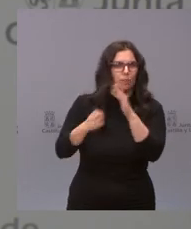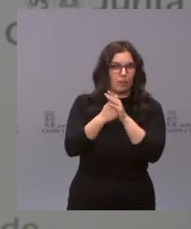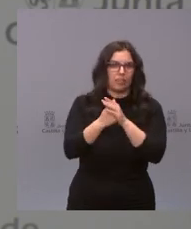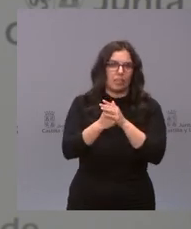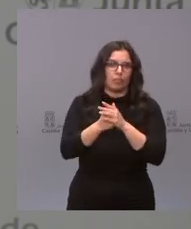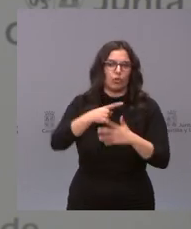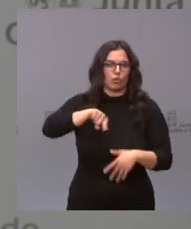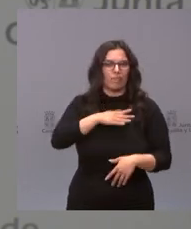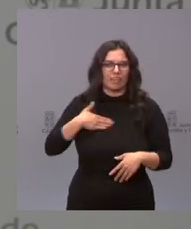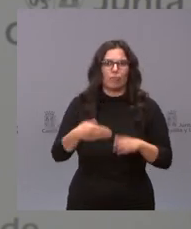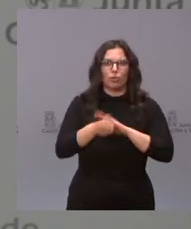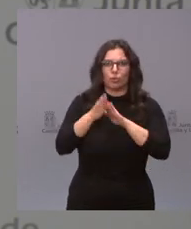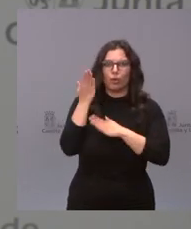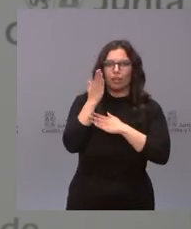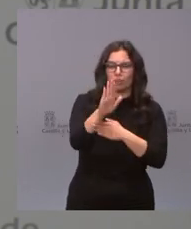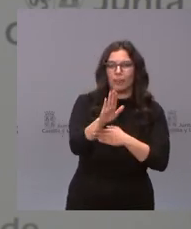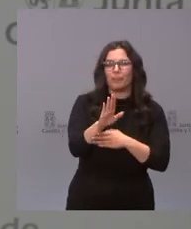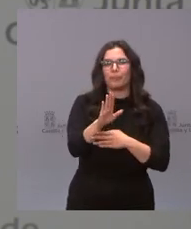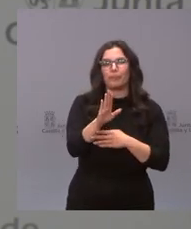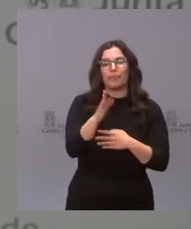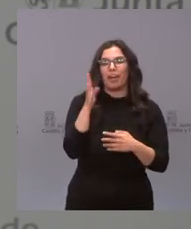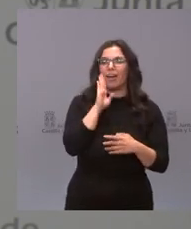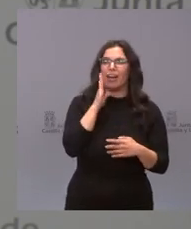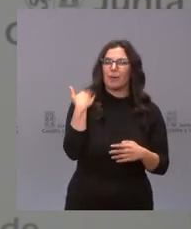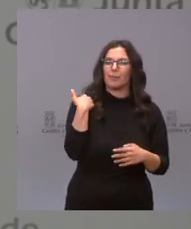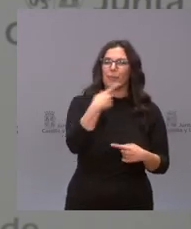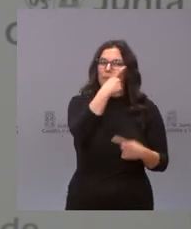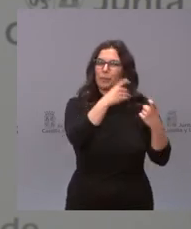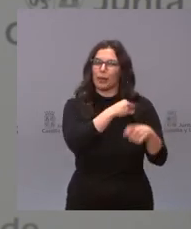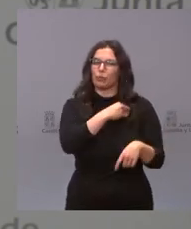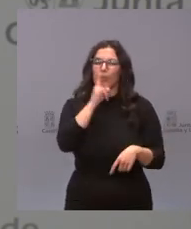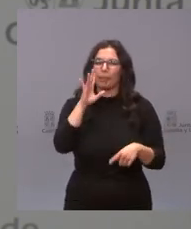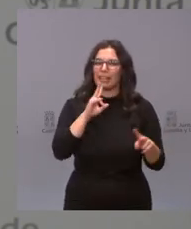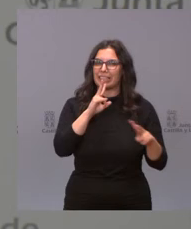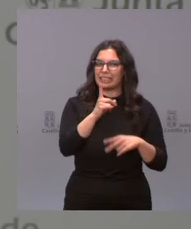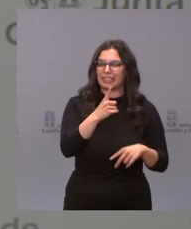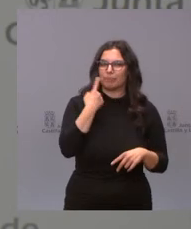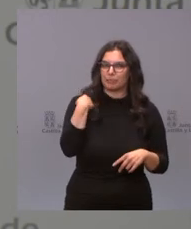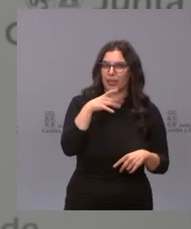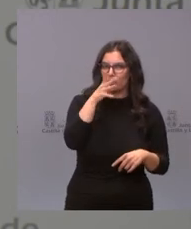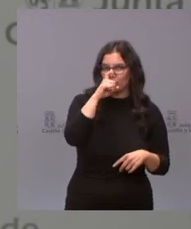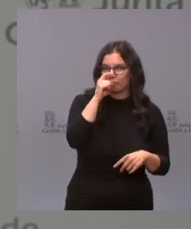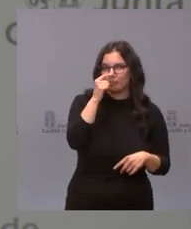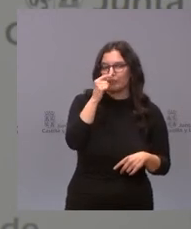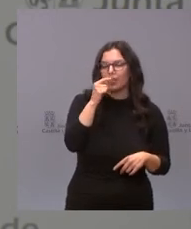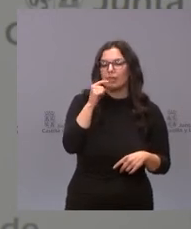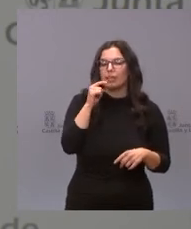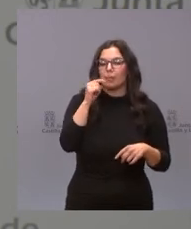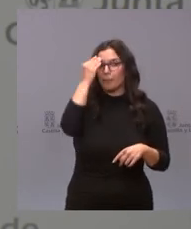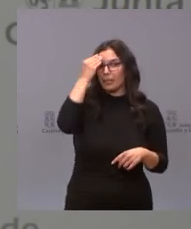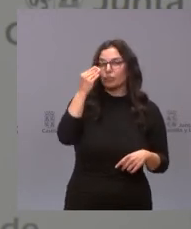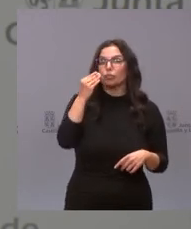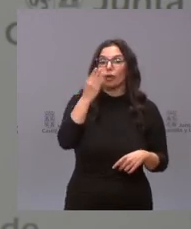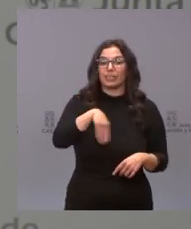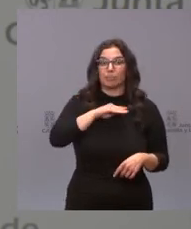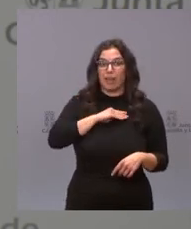y que respecto a una de las preguntas que se hicieron antes que me parece que no llegué a contestar y me he acordado ahora que yo creo que lo peor que le ha